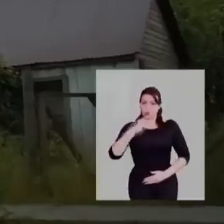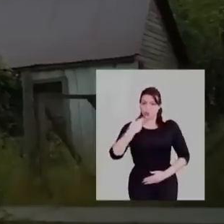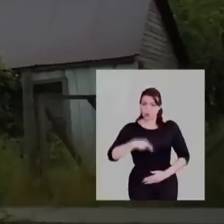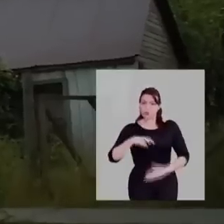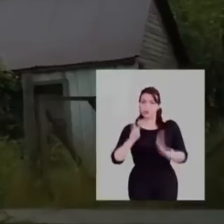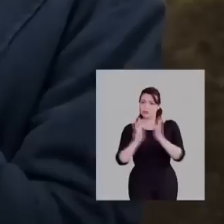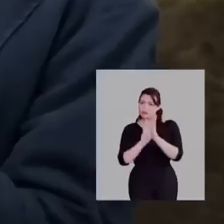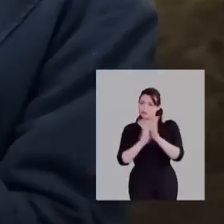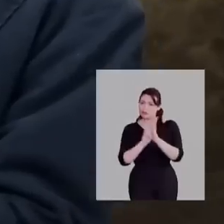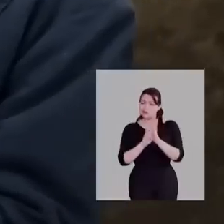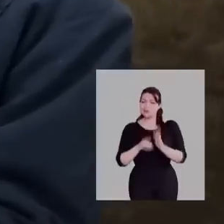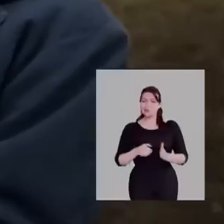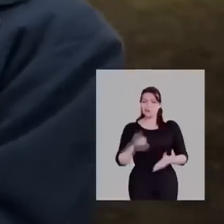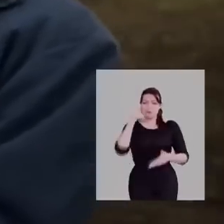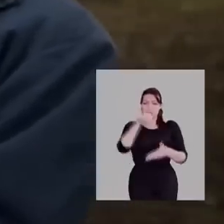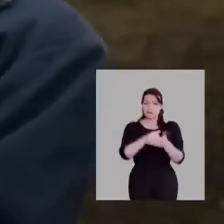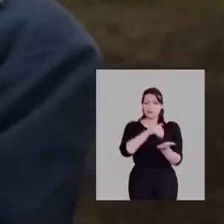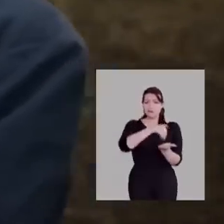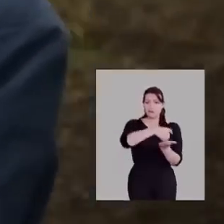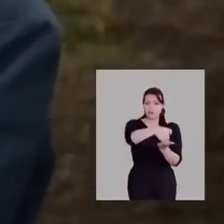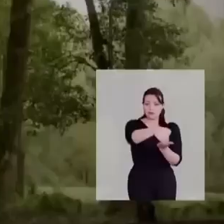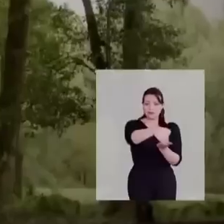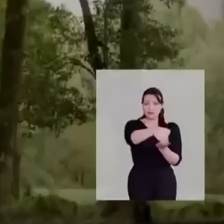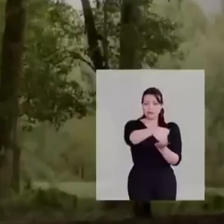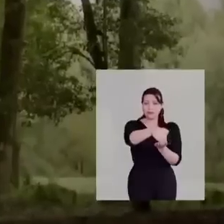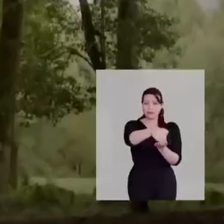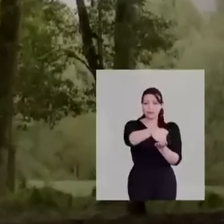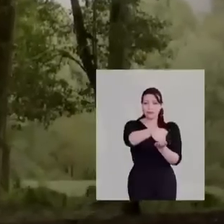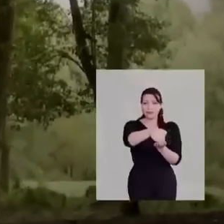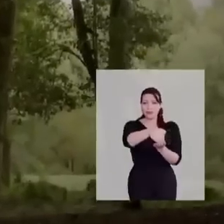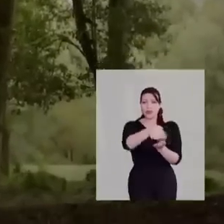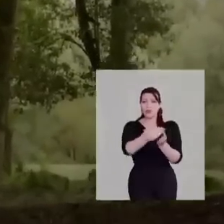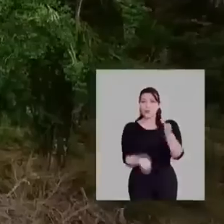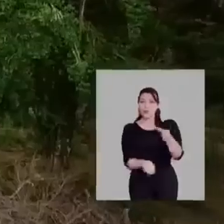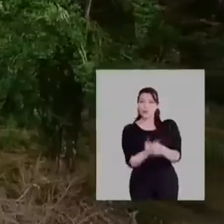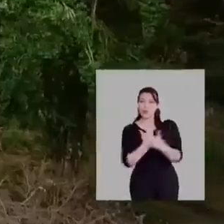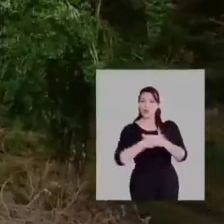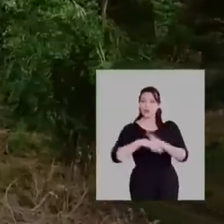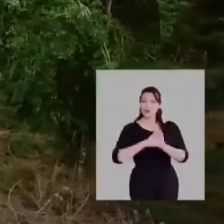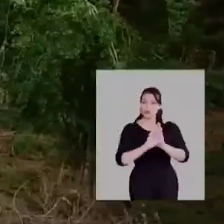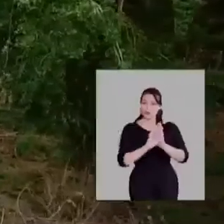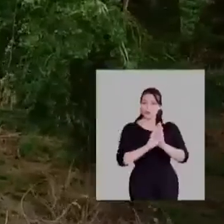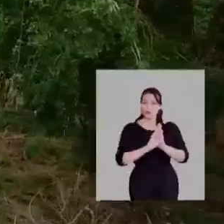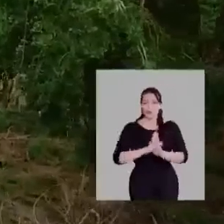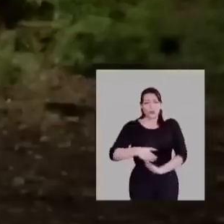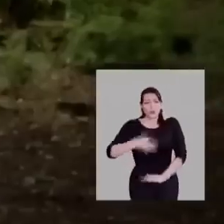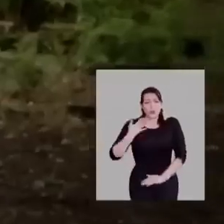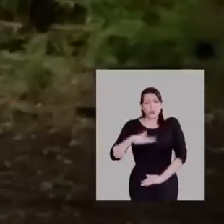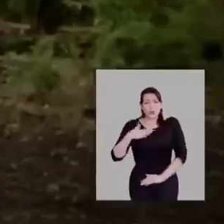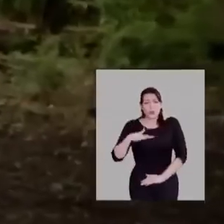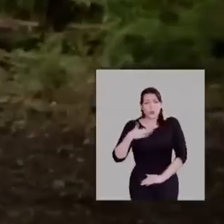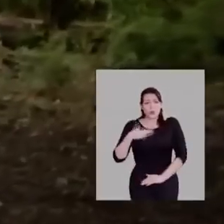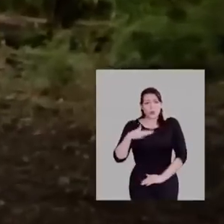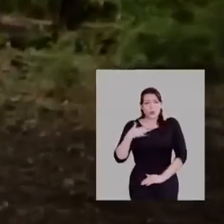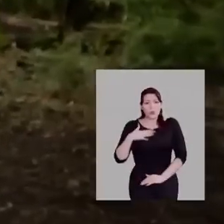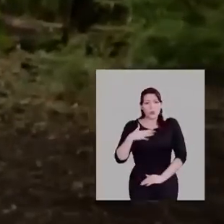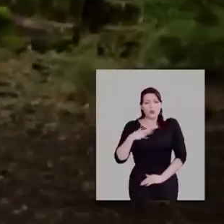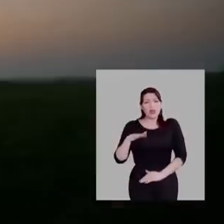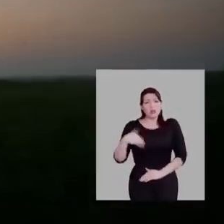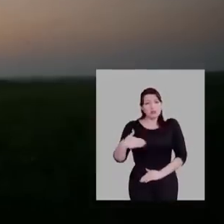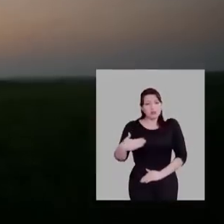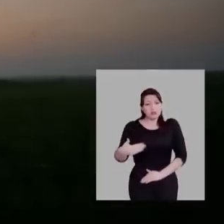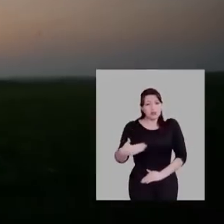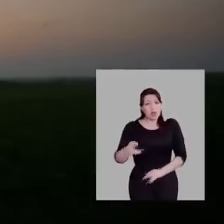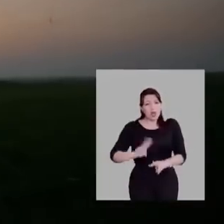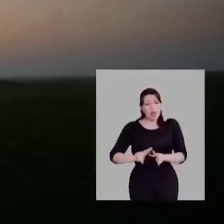lo que somos. Vamos a votar rechazo, porque una nueva constitución es demasiado importante como para arreglar